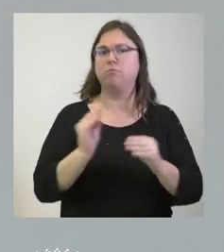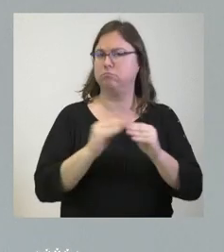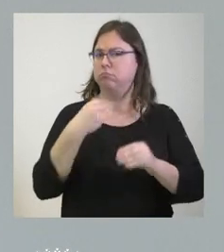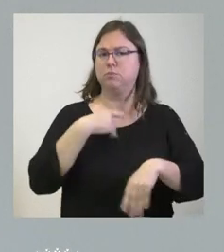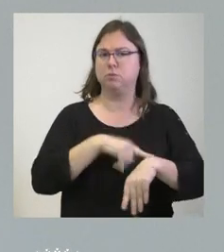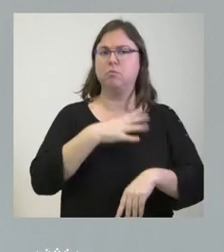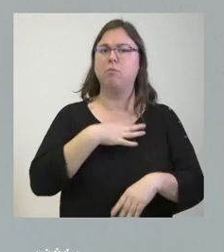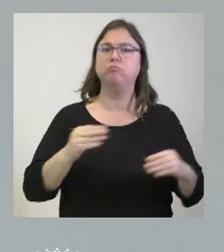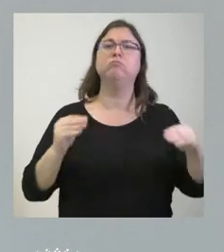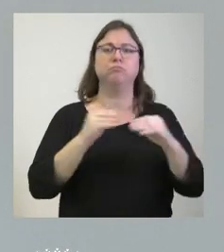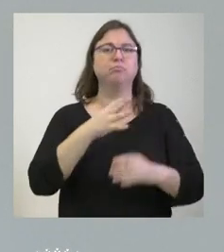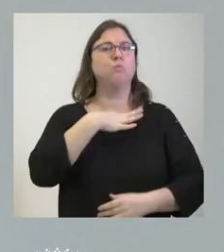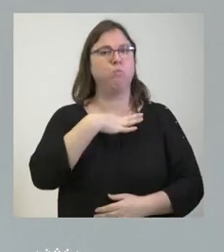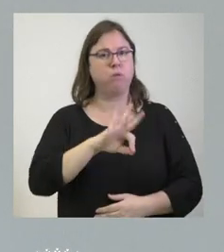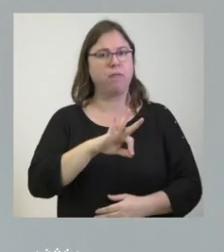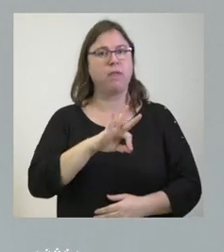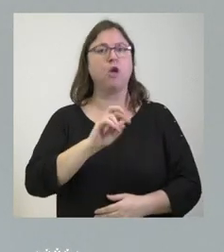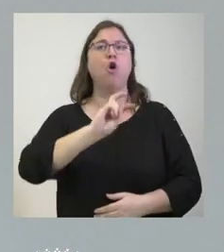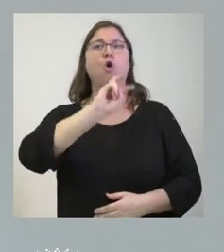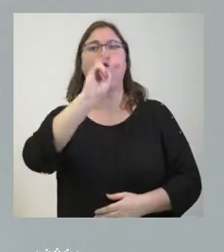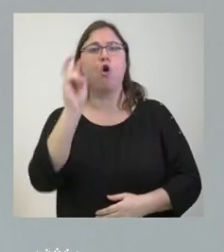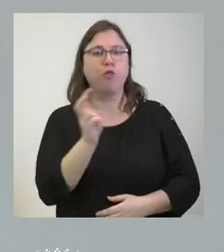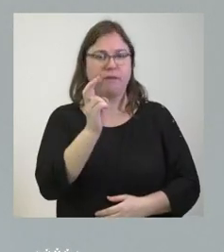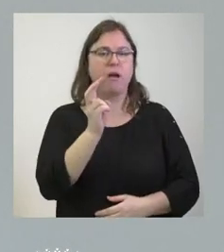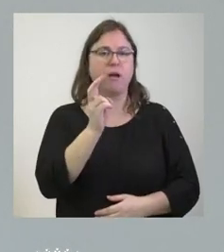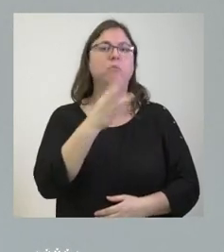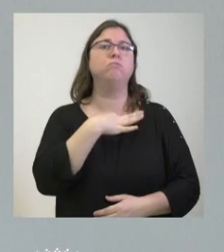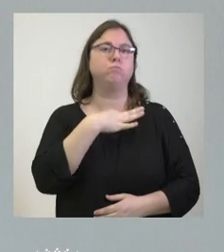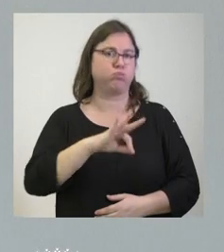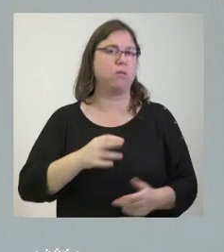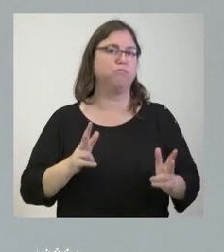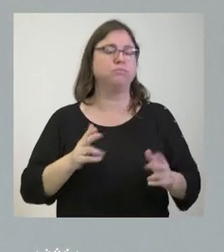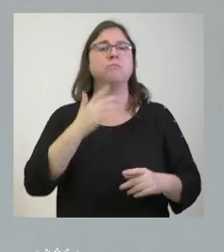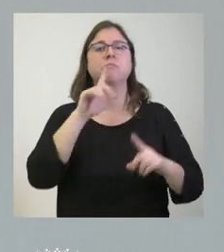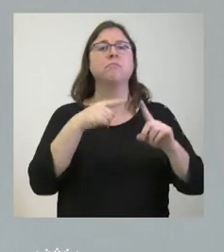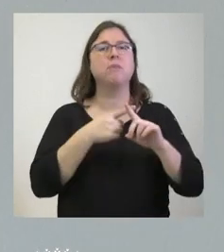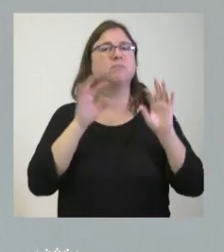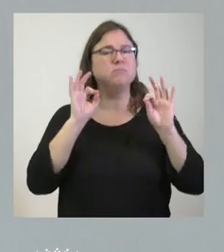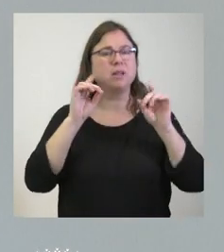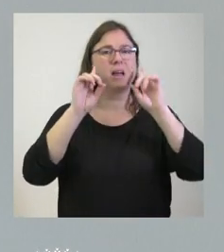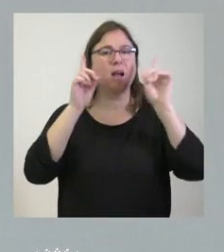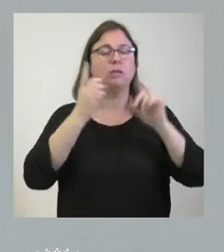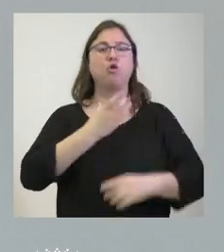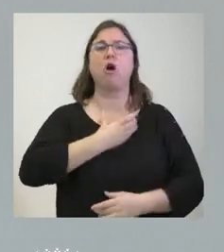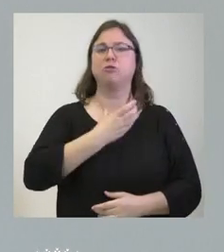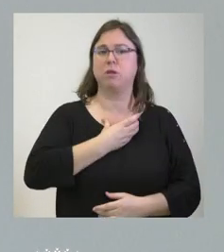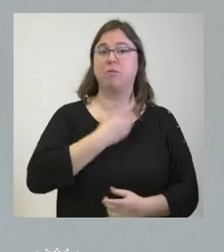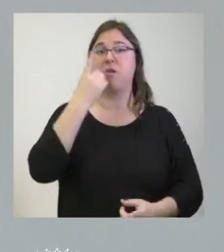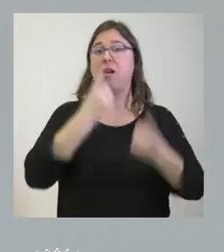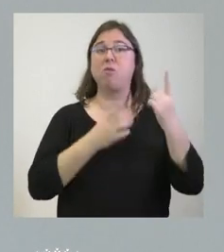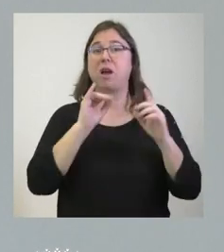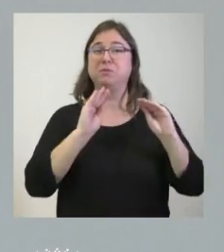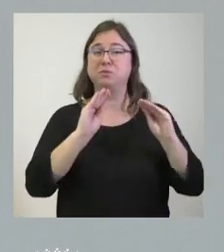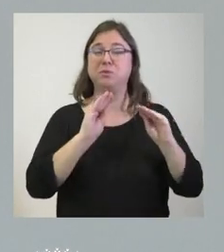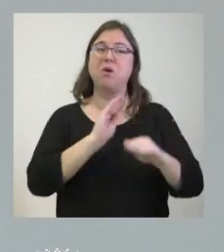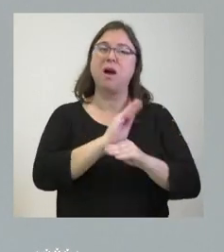preste la Junta de Castileño y que pueda prestar cualquier otra administración pública en este caso fundamentalmente los ayuntamientos que algunos de ellos tienen ayudas